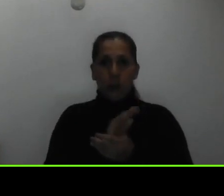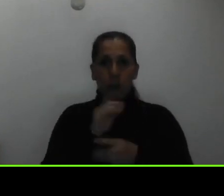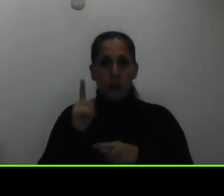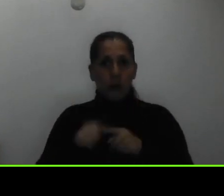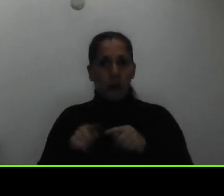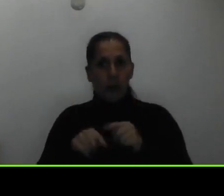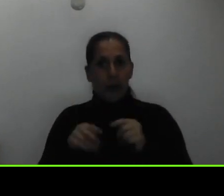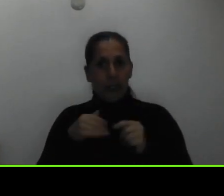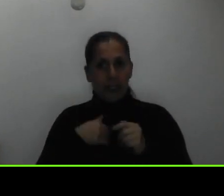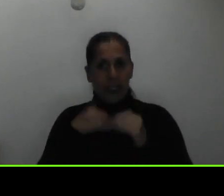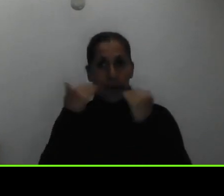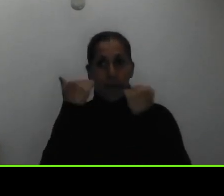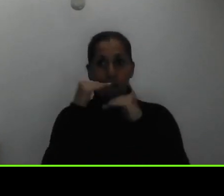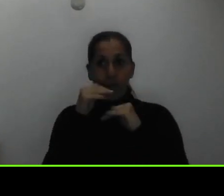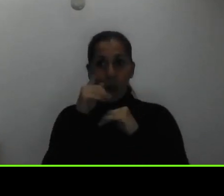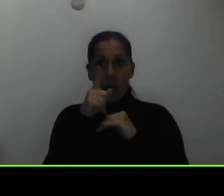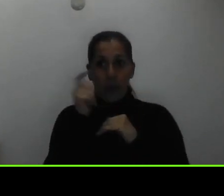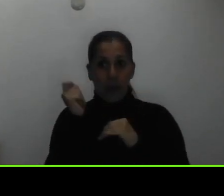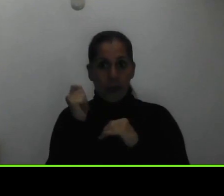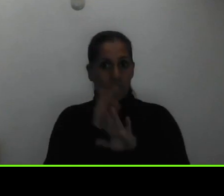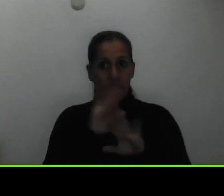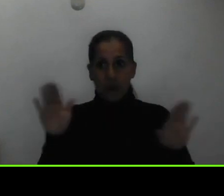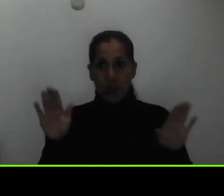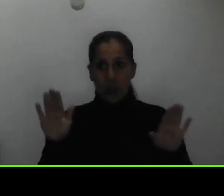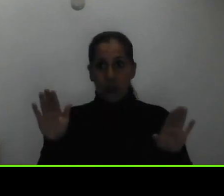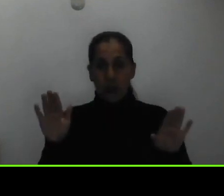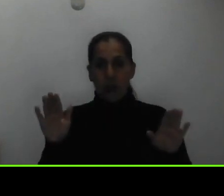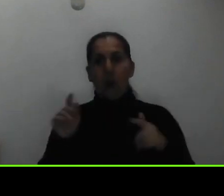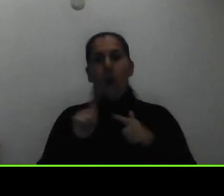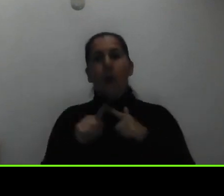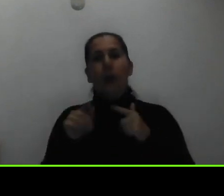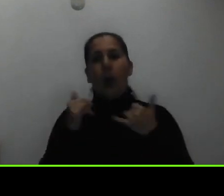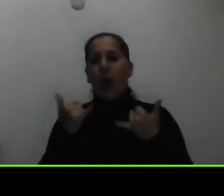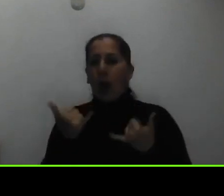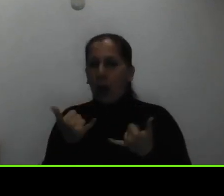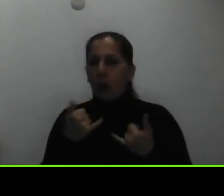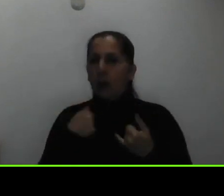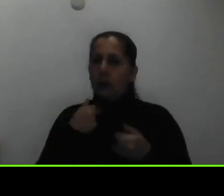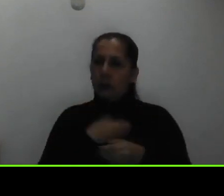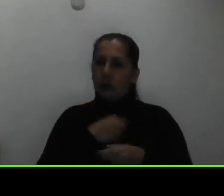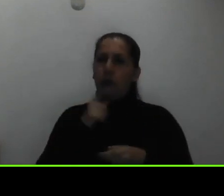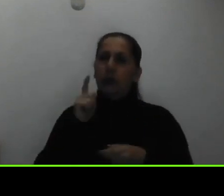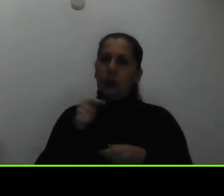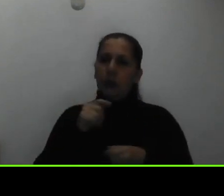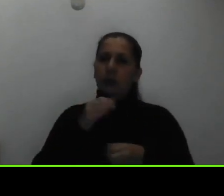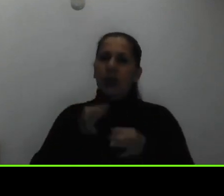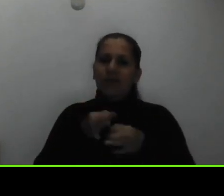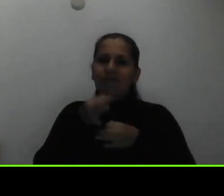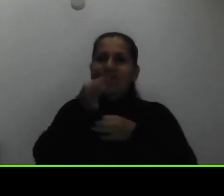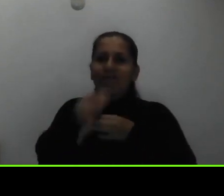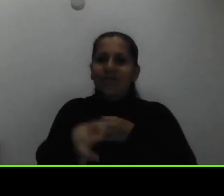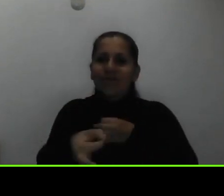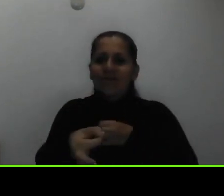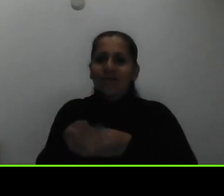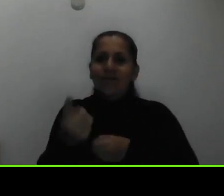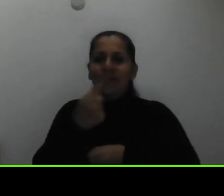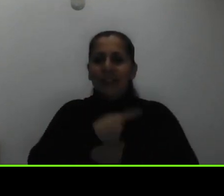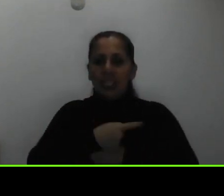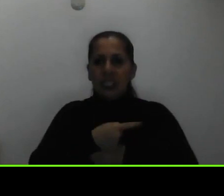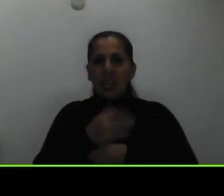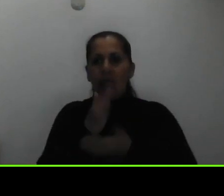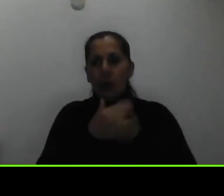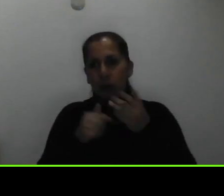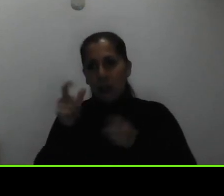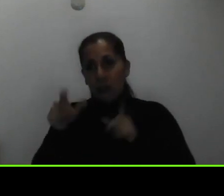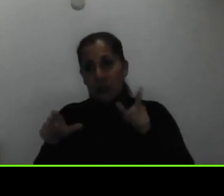de un mes de emitidos pero sabiendo que en las medidas que tuvimos que tomar corrimos la fecha hay personas que tienen documentos